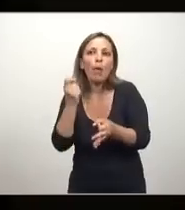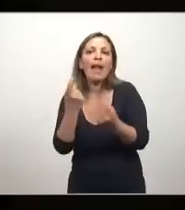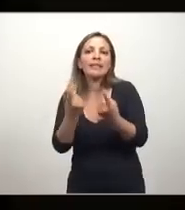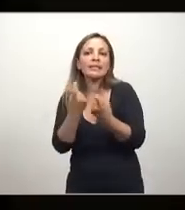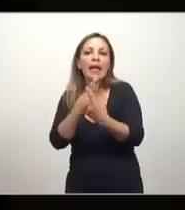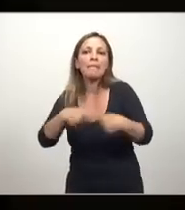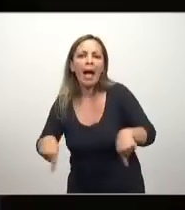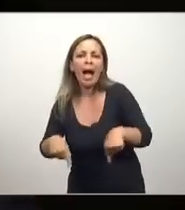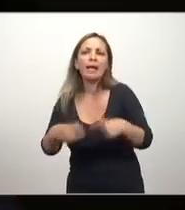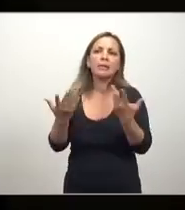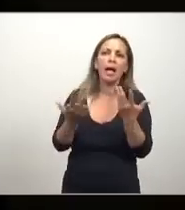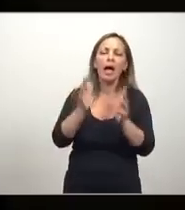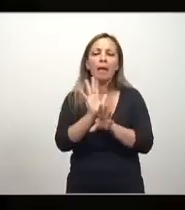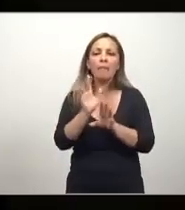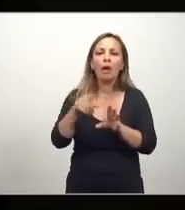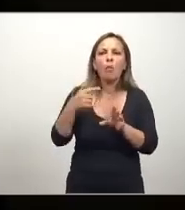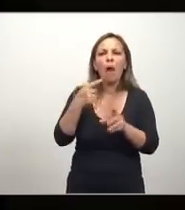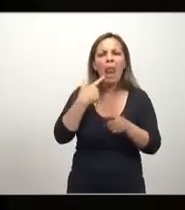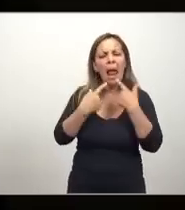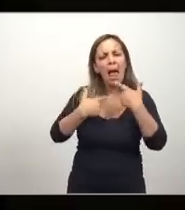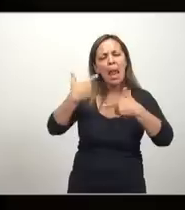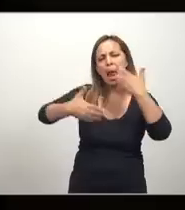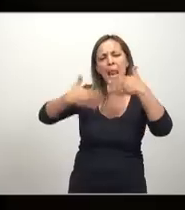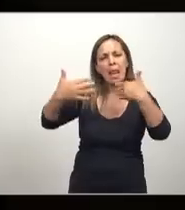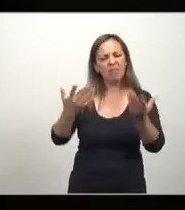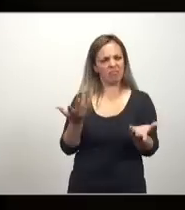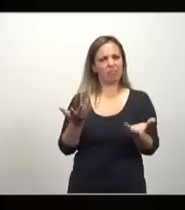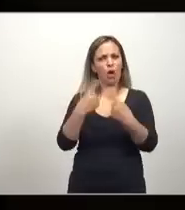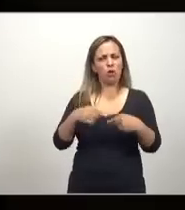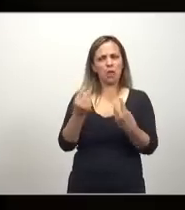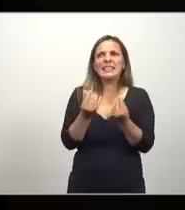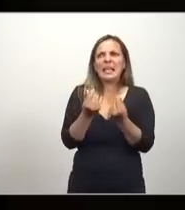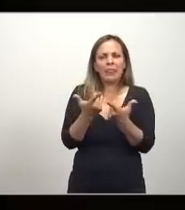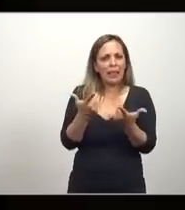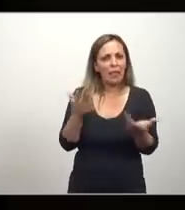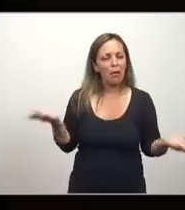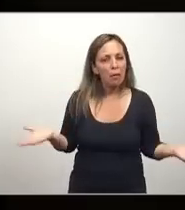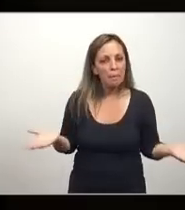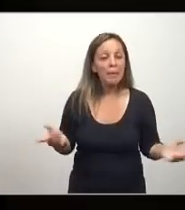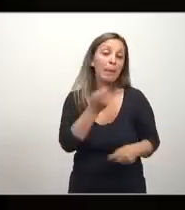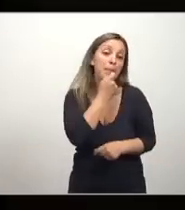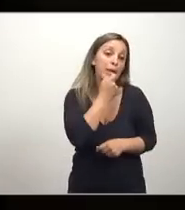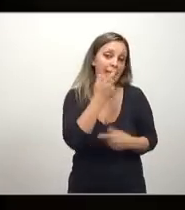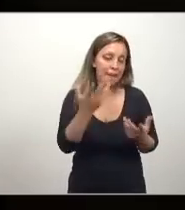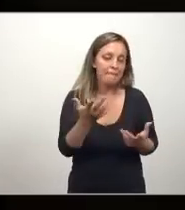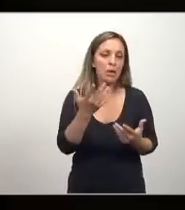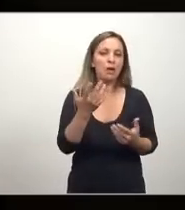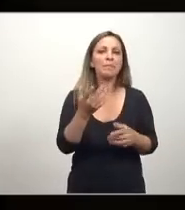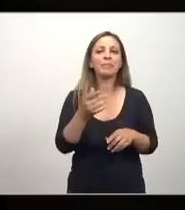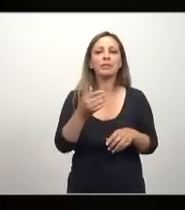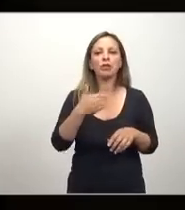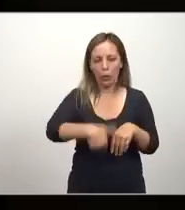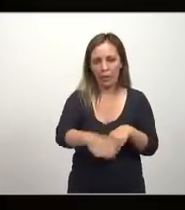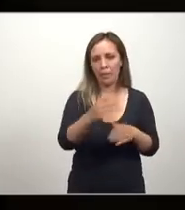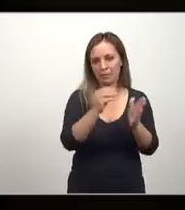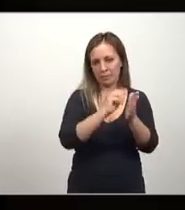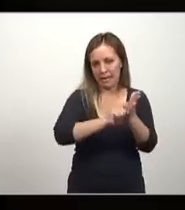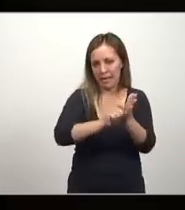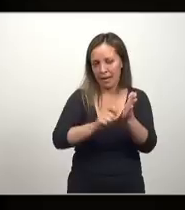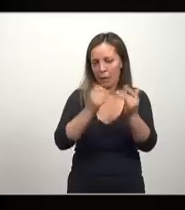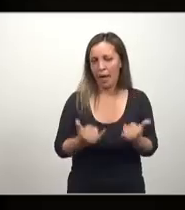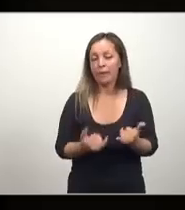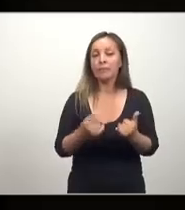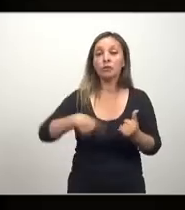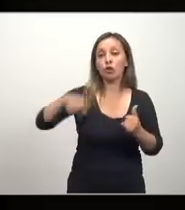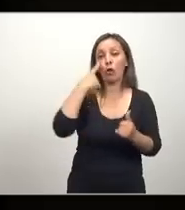necesita, y muchas cosas que no tienen gran sentido, porque, por ejemplo, entre otras cosas, como veremos más adelante, vivimos